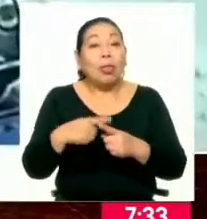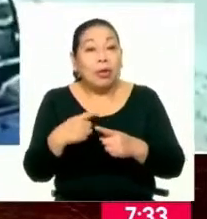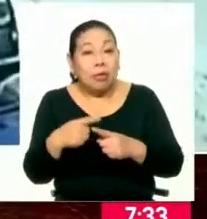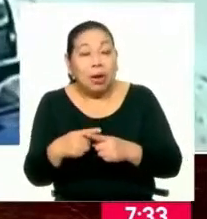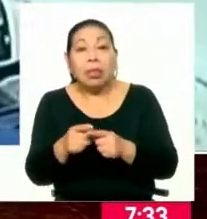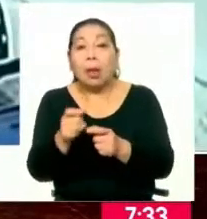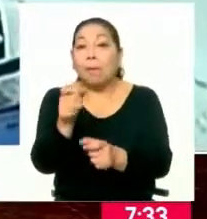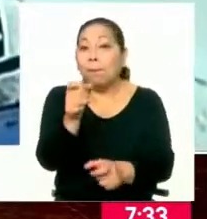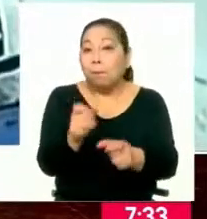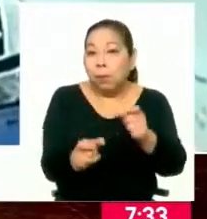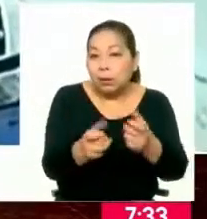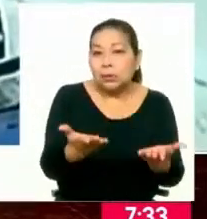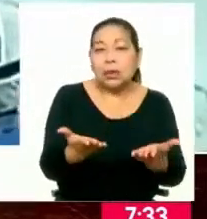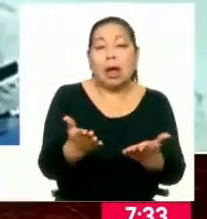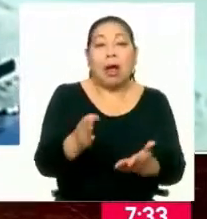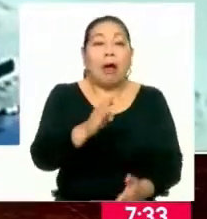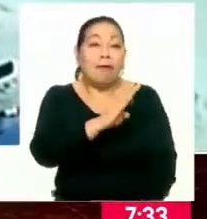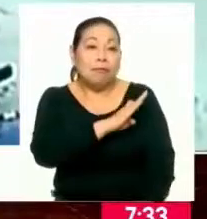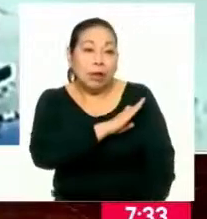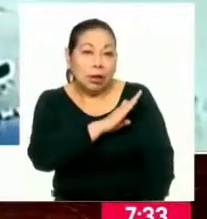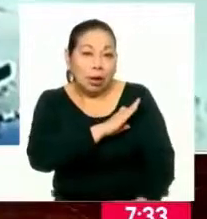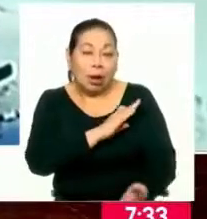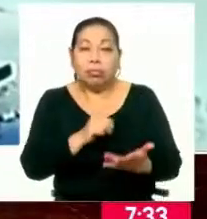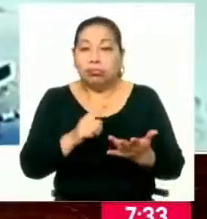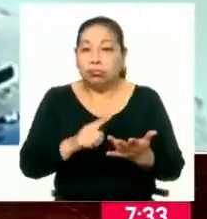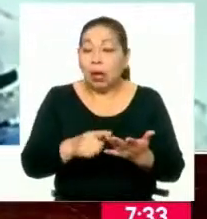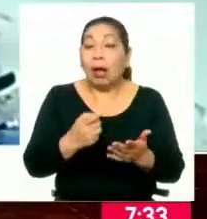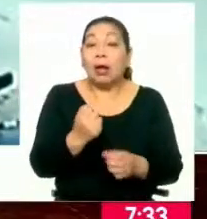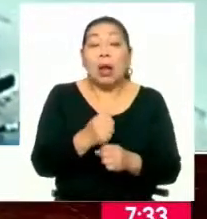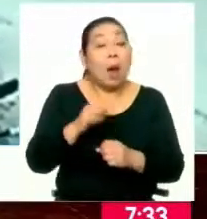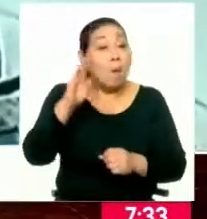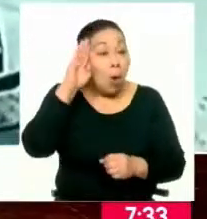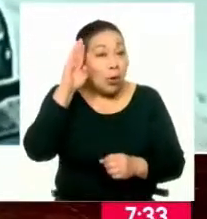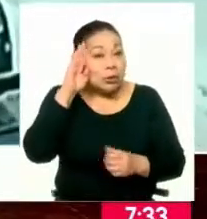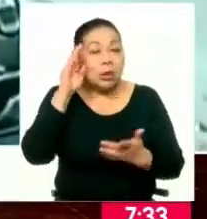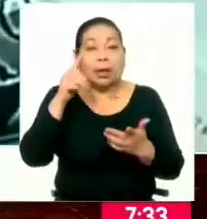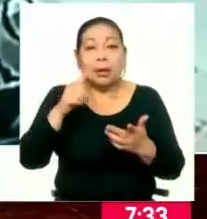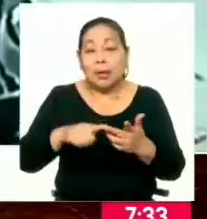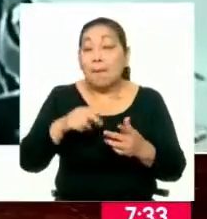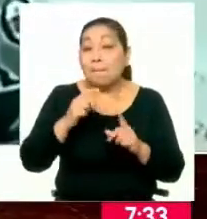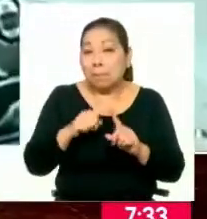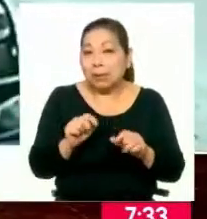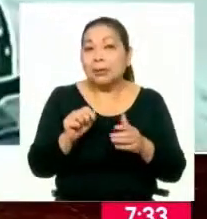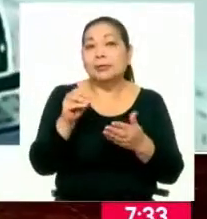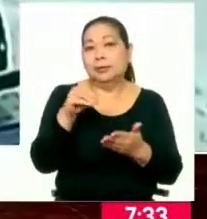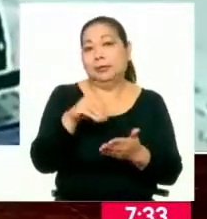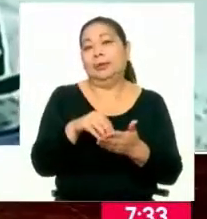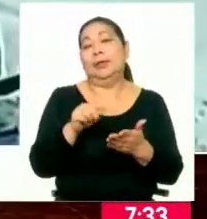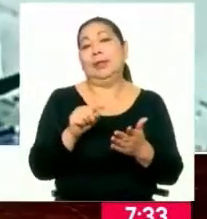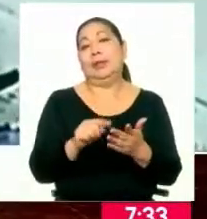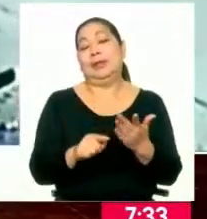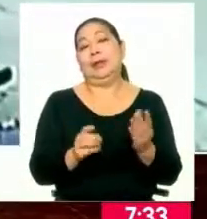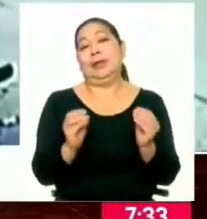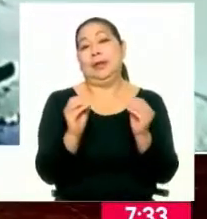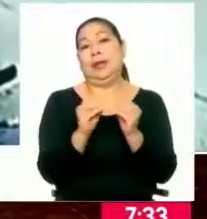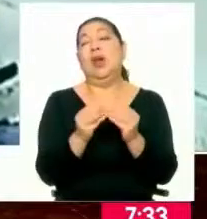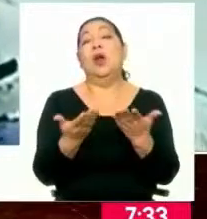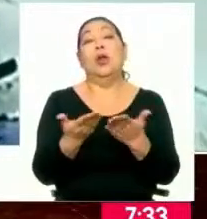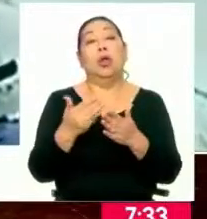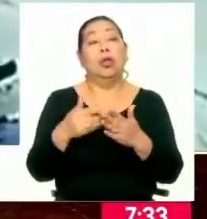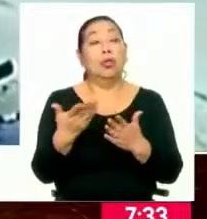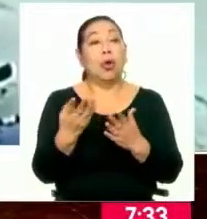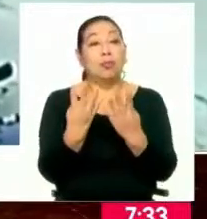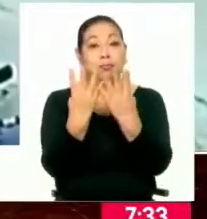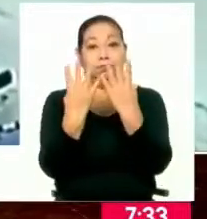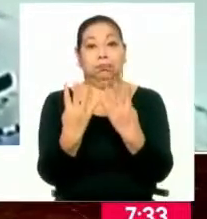pública, la fiscalía y la Policía Nacional del Perú, que ahí además se encuentran ubicadas dos